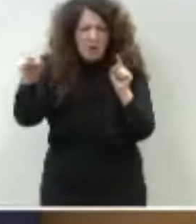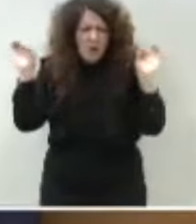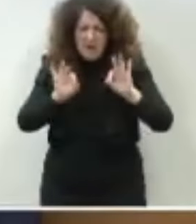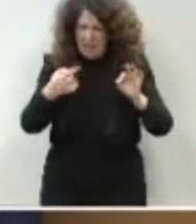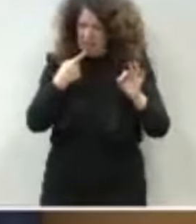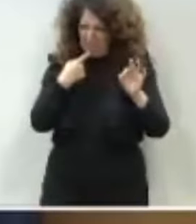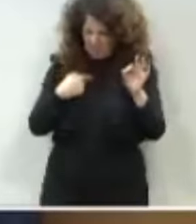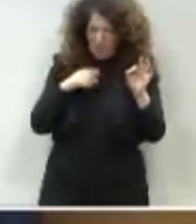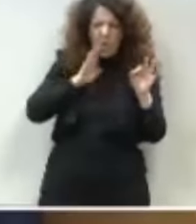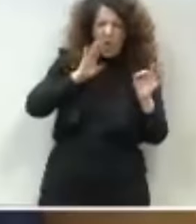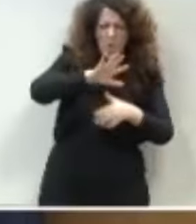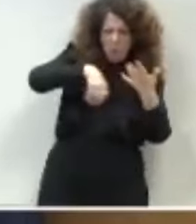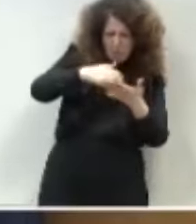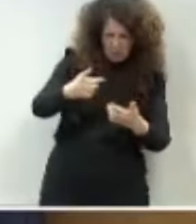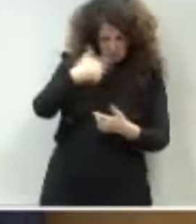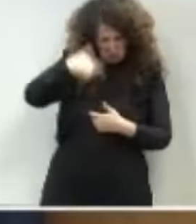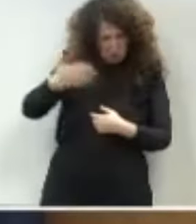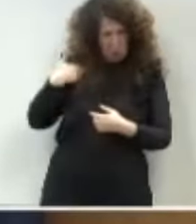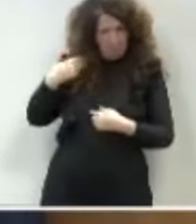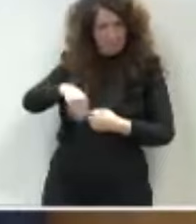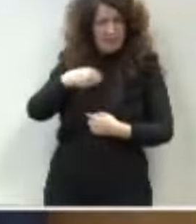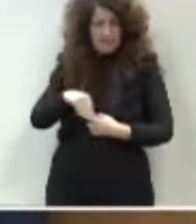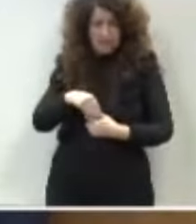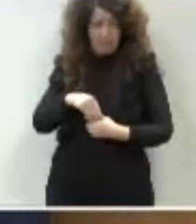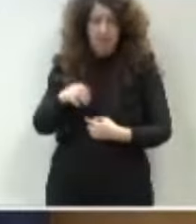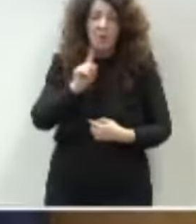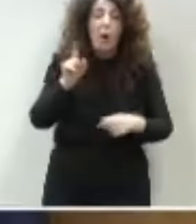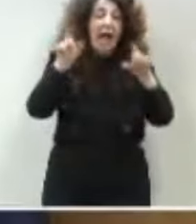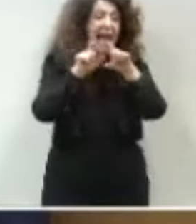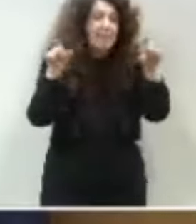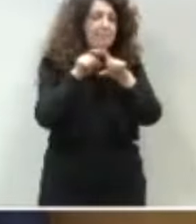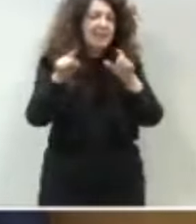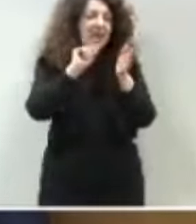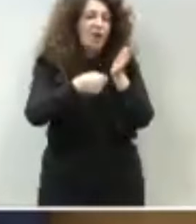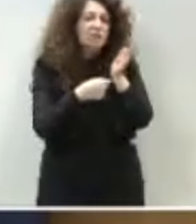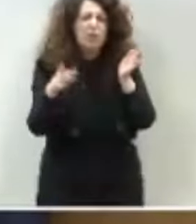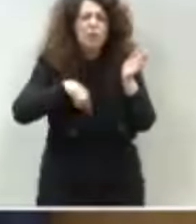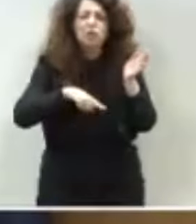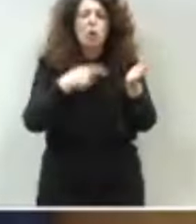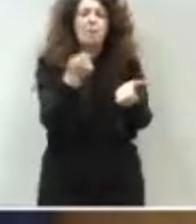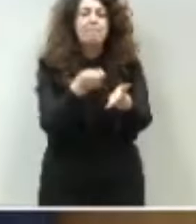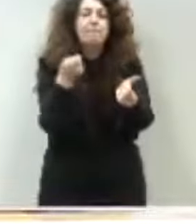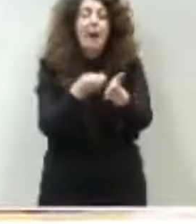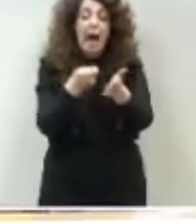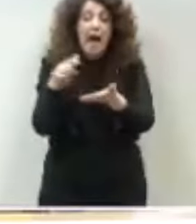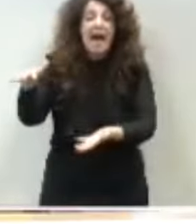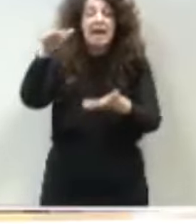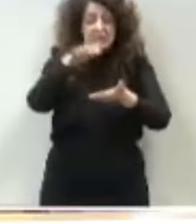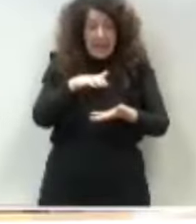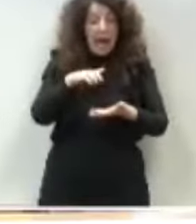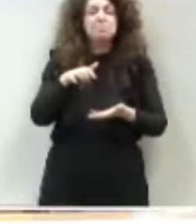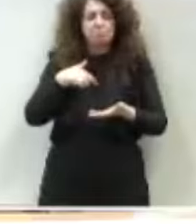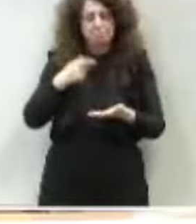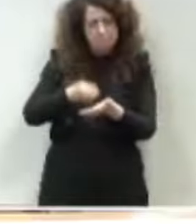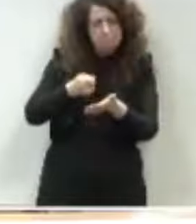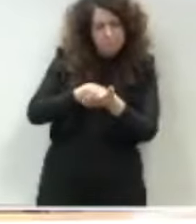corrupción siendo yo presidente cuando en esos contratos de esa empresa, lo que hicimos fue pagarlos cuando llegaron, fueron comprobados, e incluso